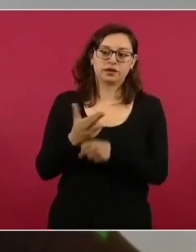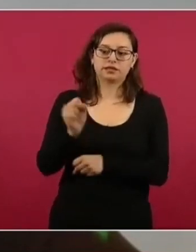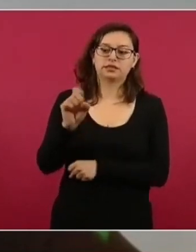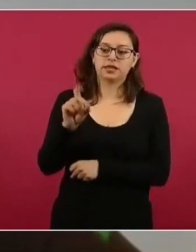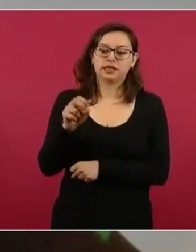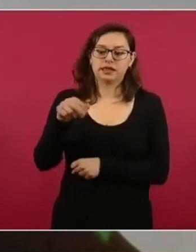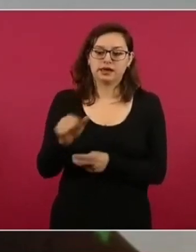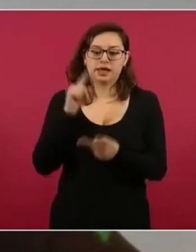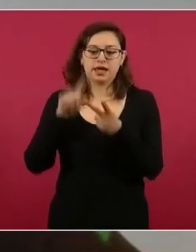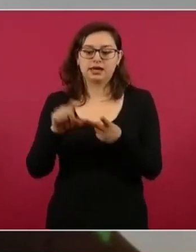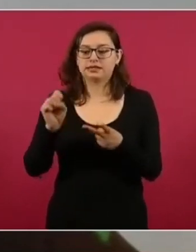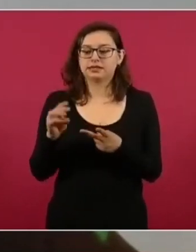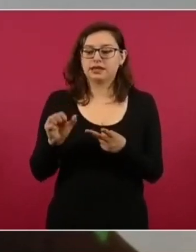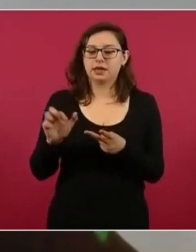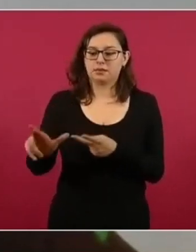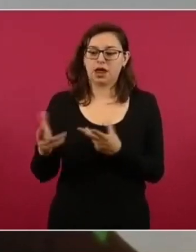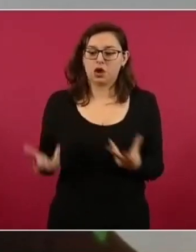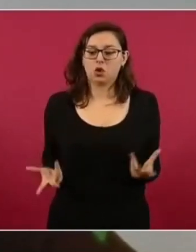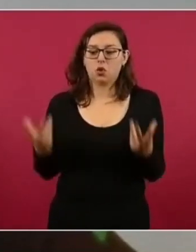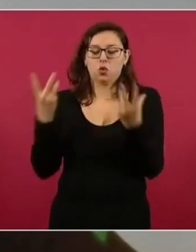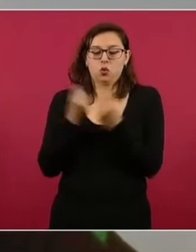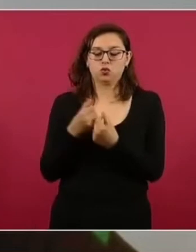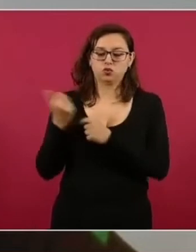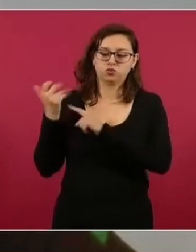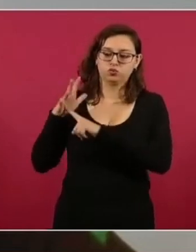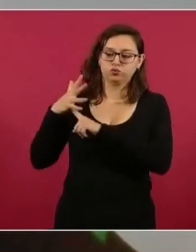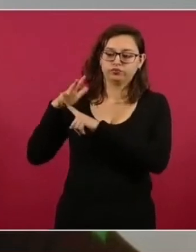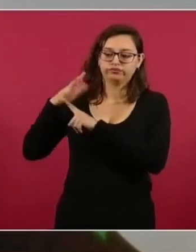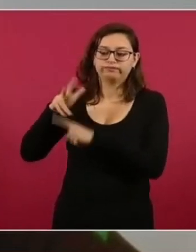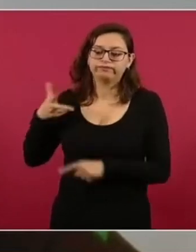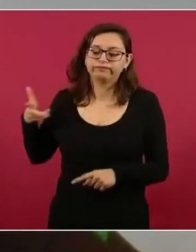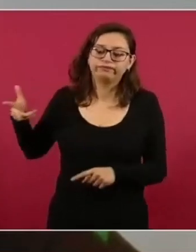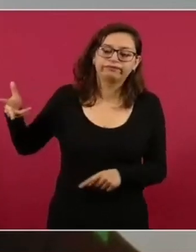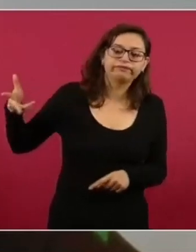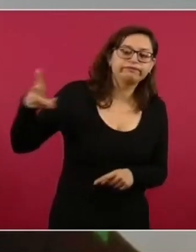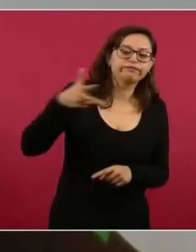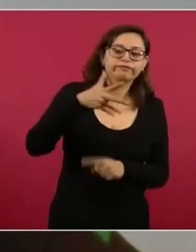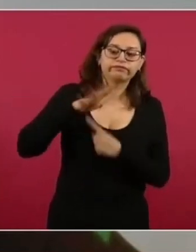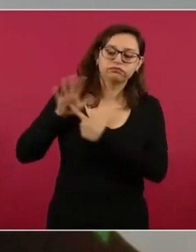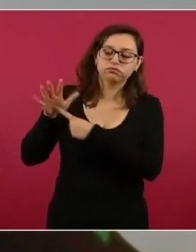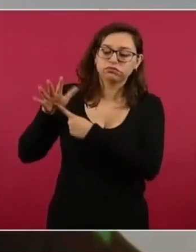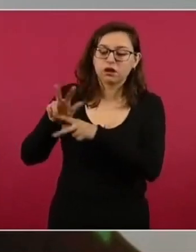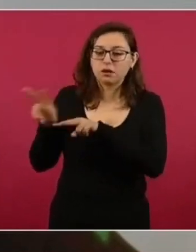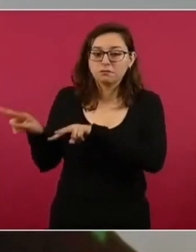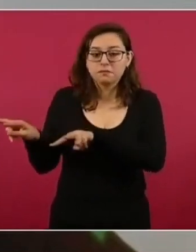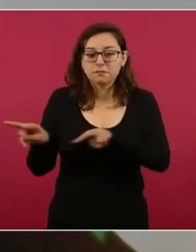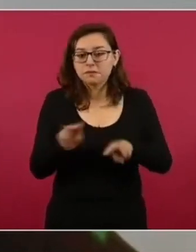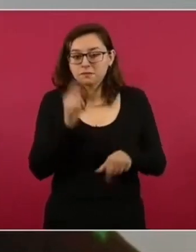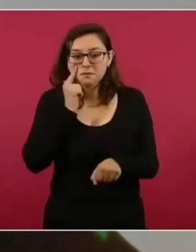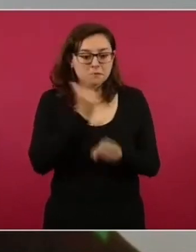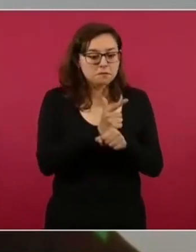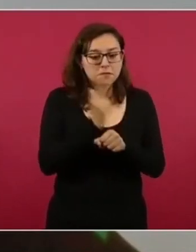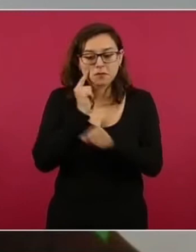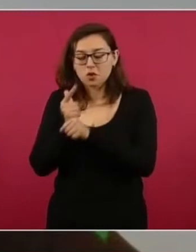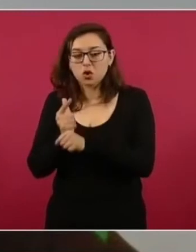se hizo un sobrevuelo en Santiago Chanica, en donde se tuvo la oportunidad de que dos compañeros